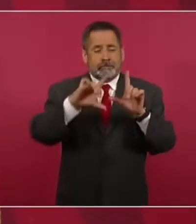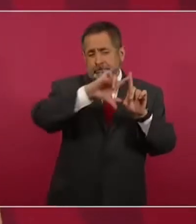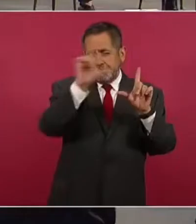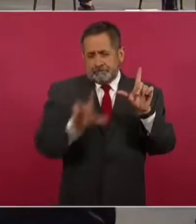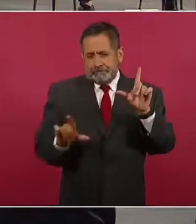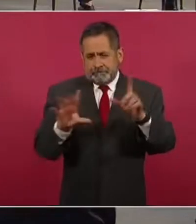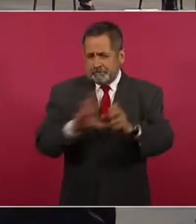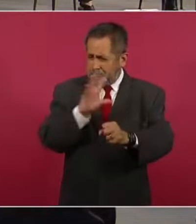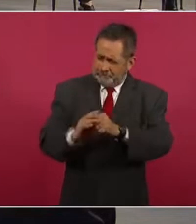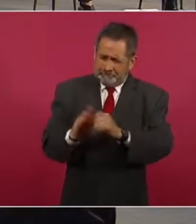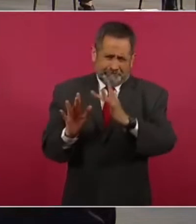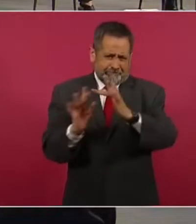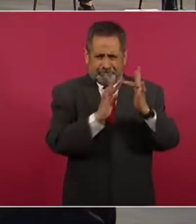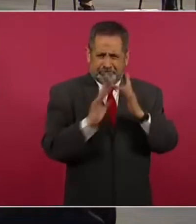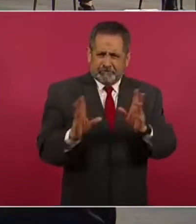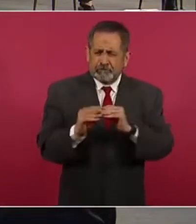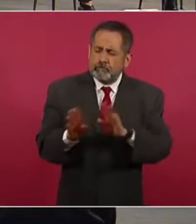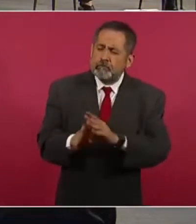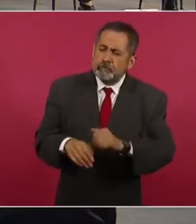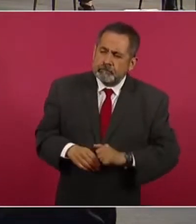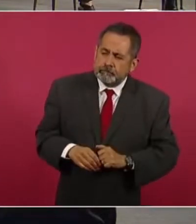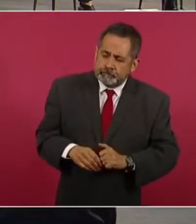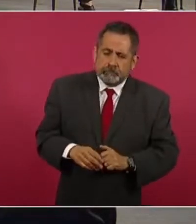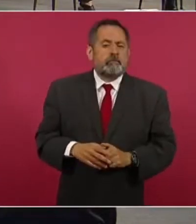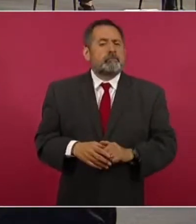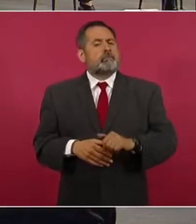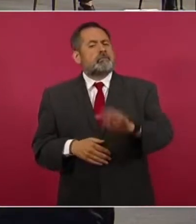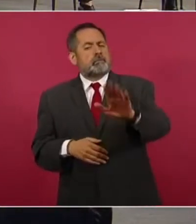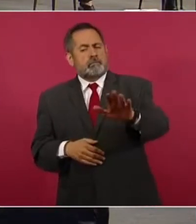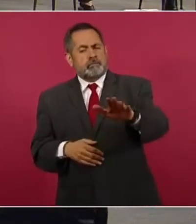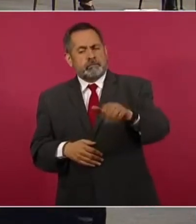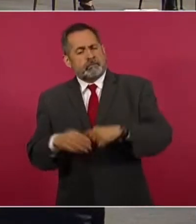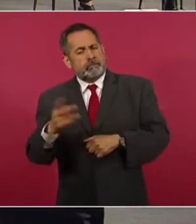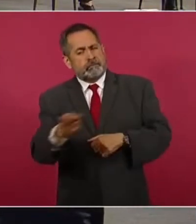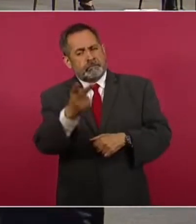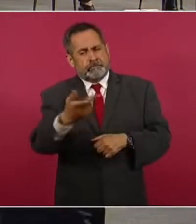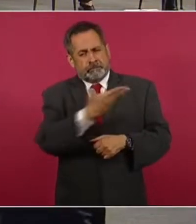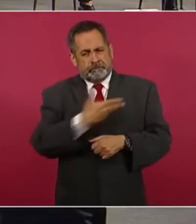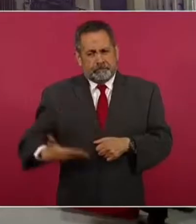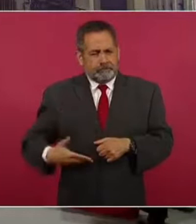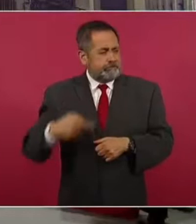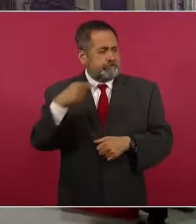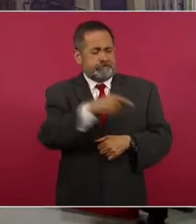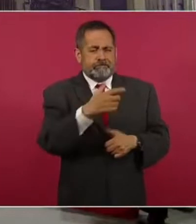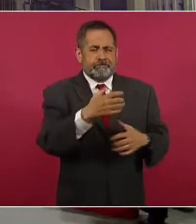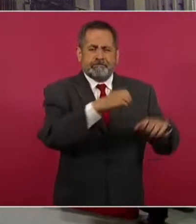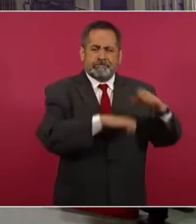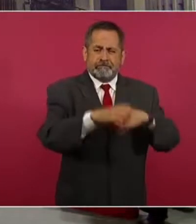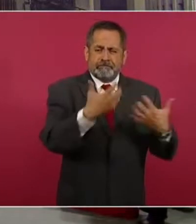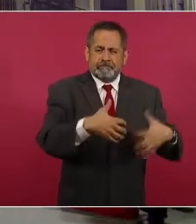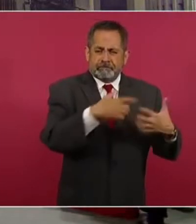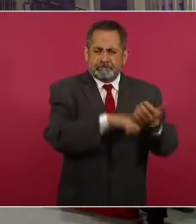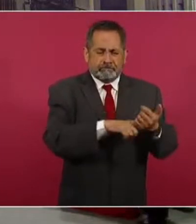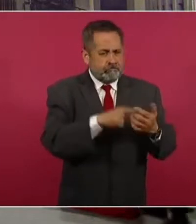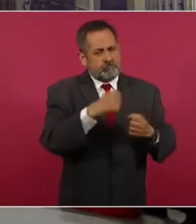internet. Hasta el momento, presidente, las empresas dominantes en el mercado no le han hecho algún